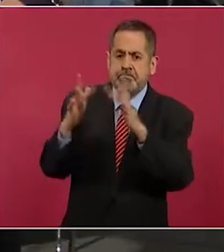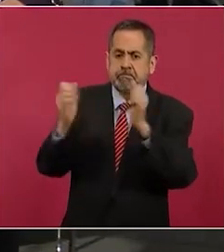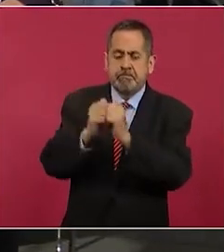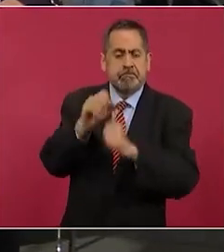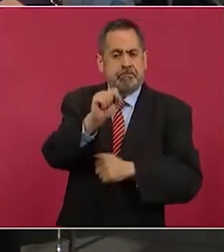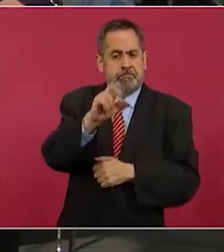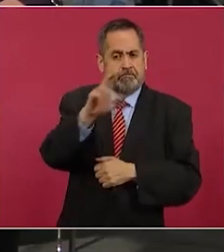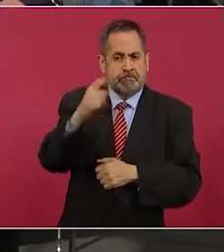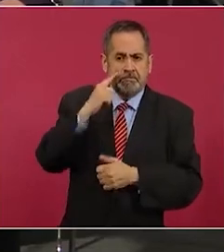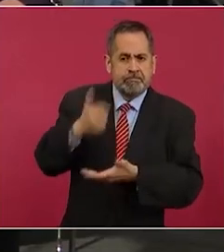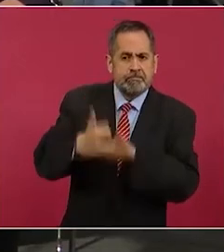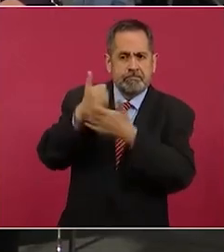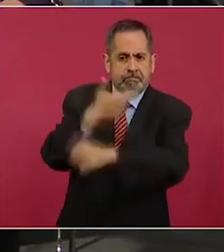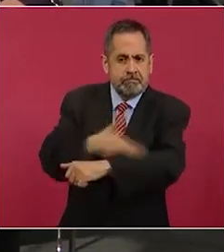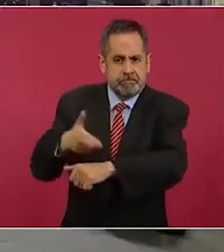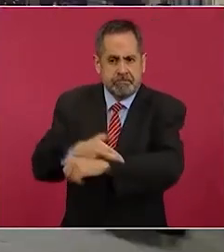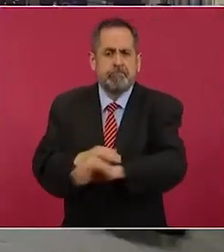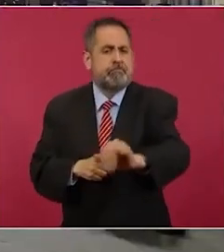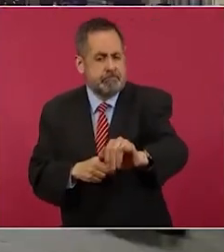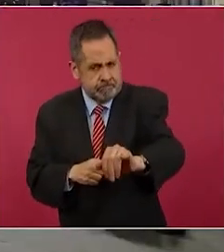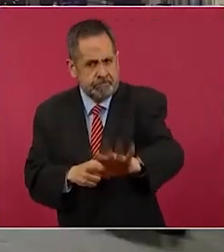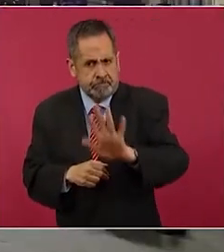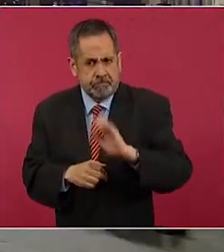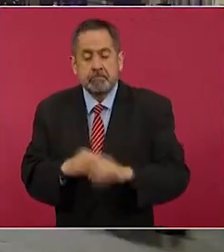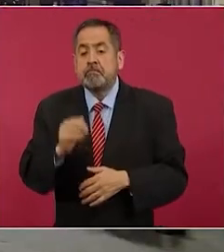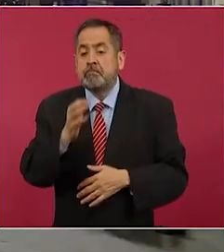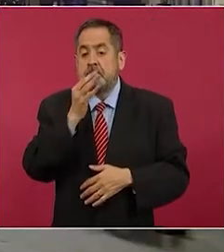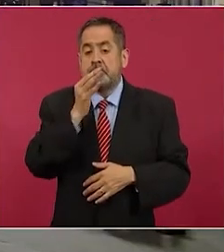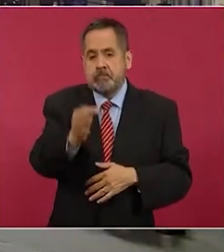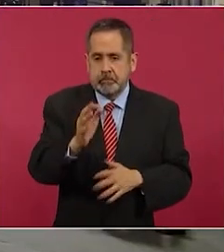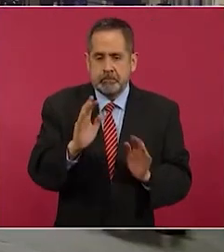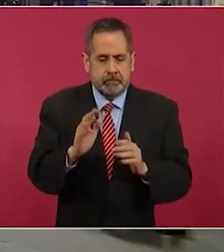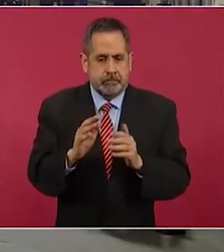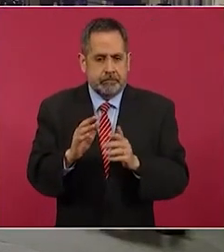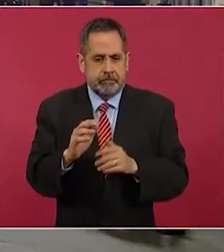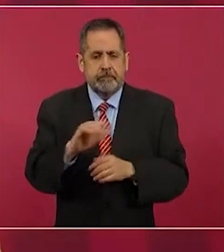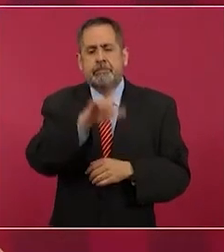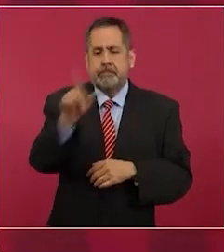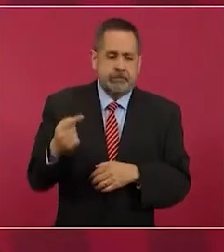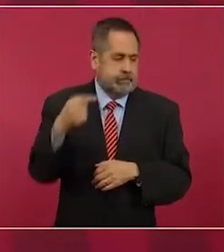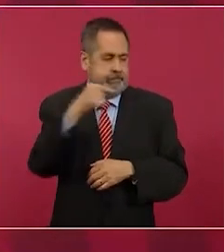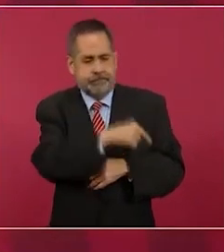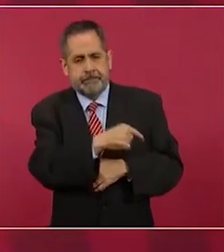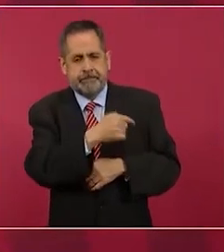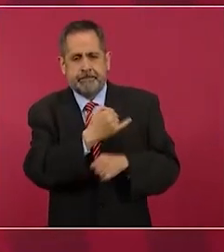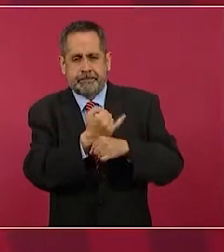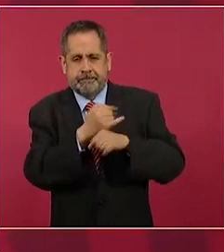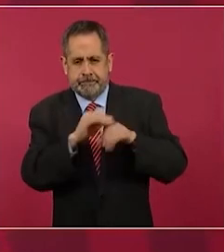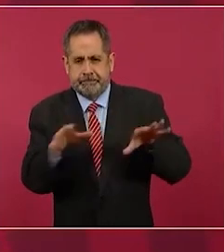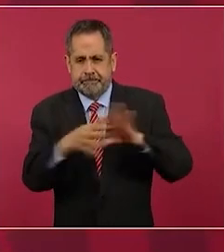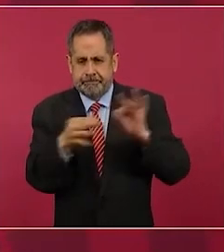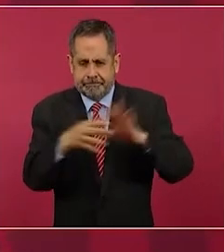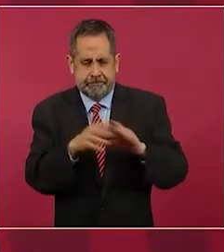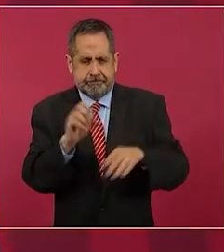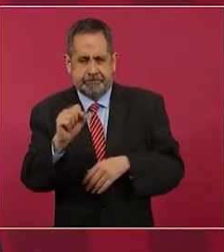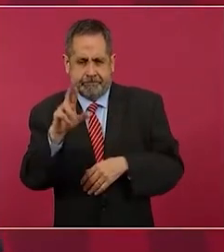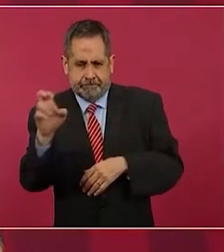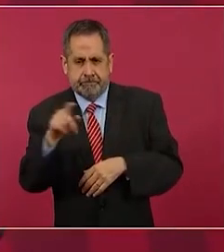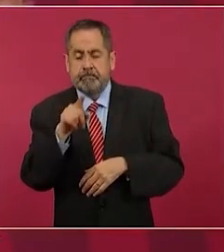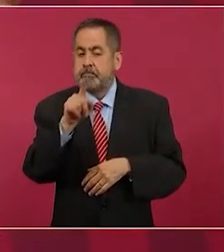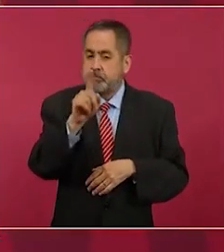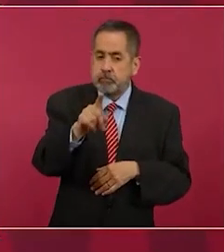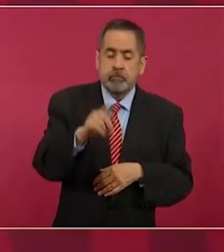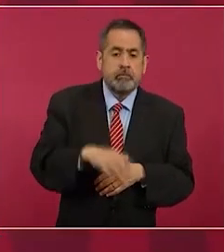Cancillería para que pusieran en contacto. Y yo adelantaría, aunque esto lo van a ver en la Secretaría de Relaciones Exteriores,